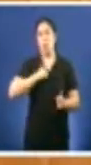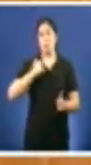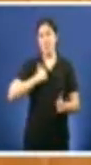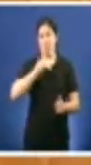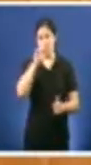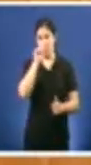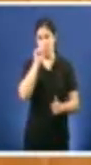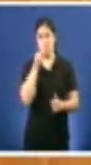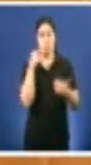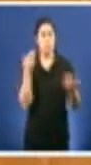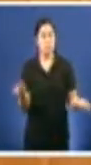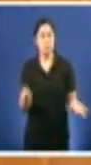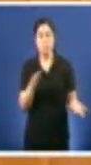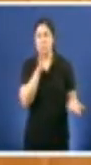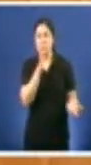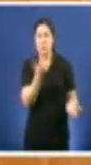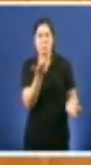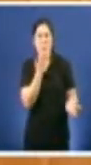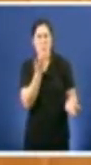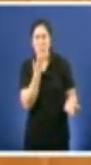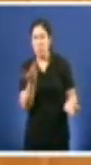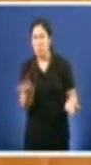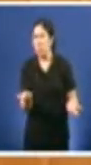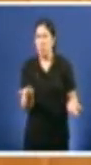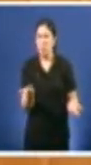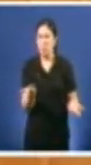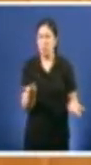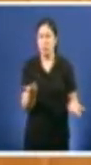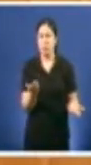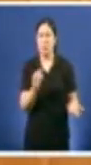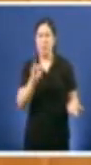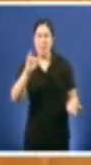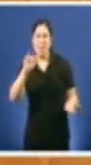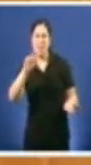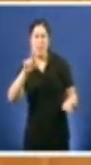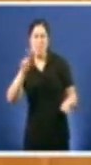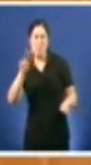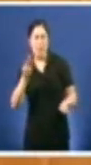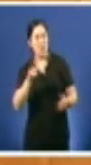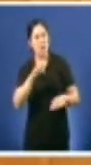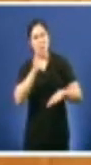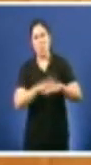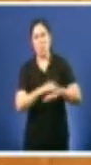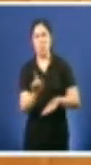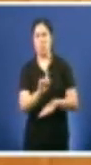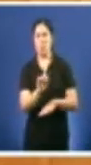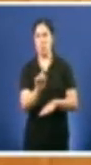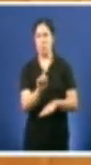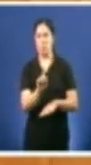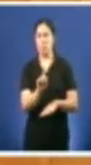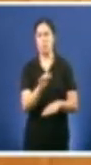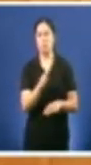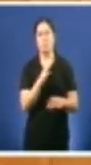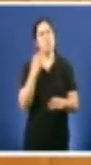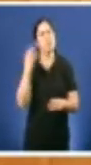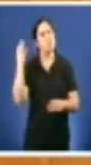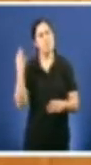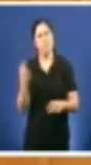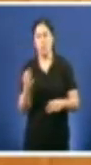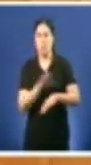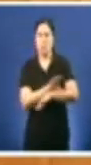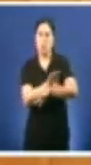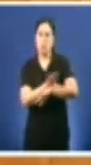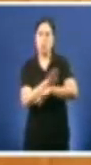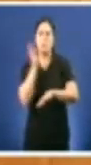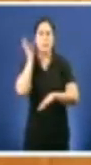á tomadura de pelo á falta de respeto aos cidadáns exixen a dimisión da consellera de Sanidade por burlar